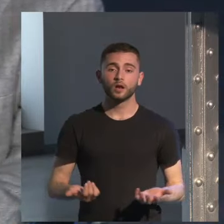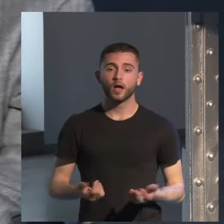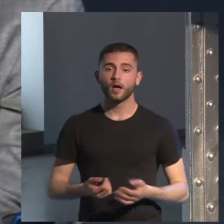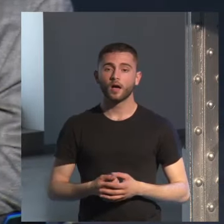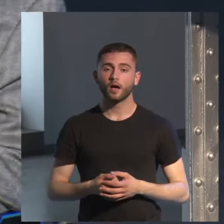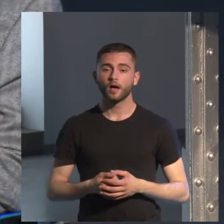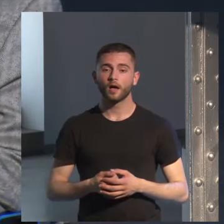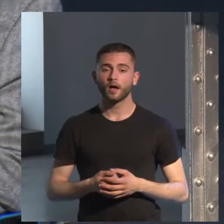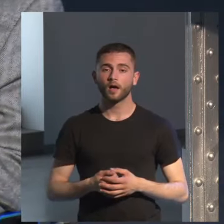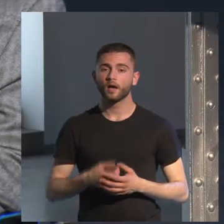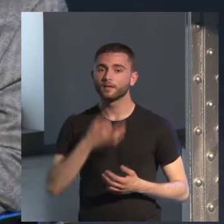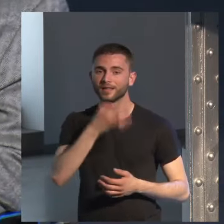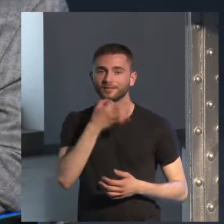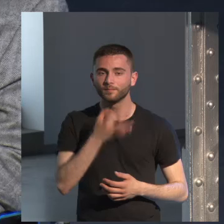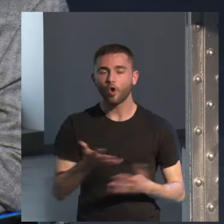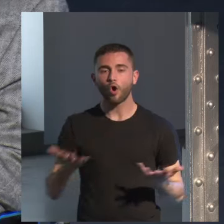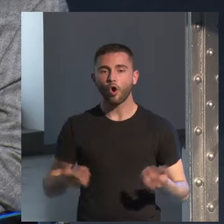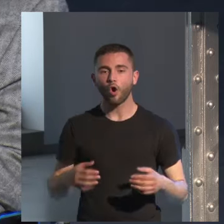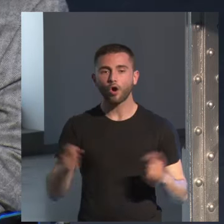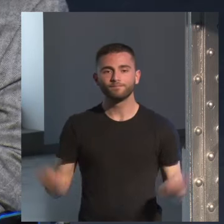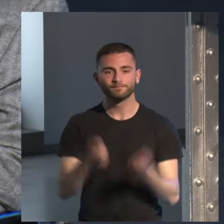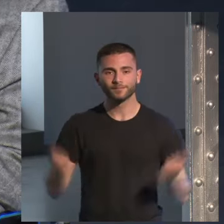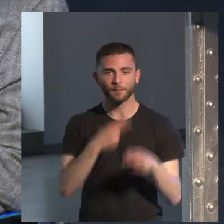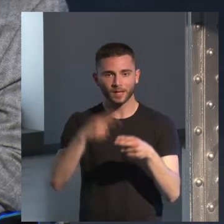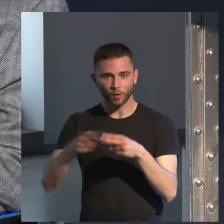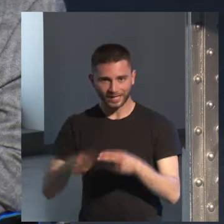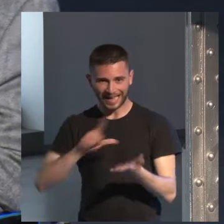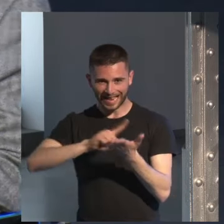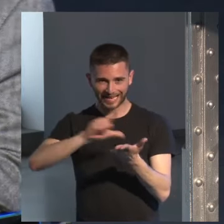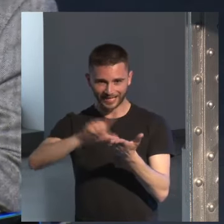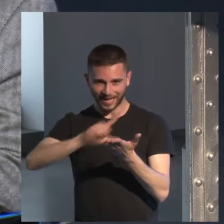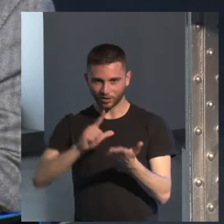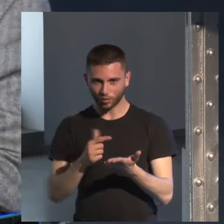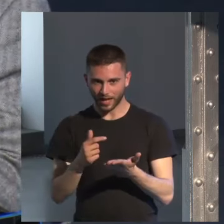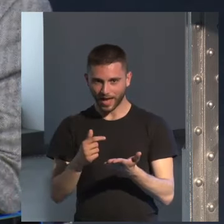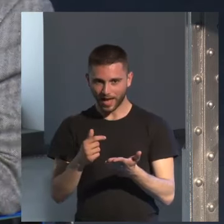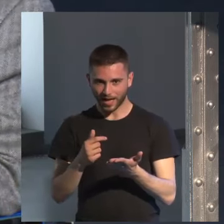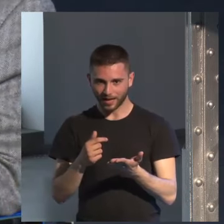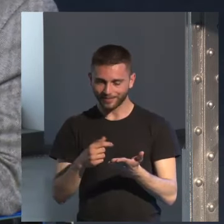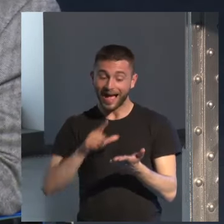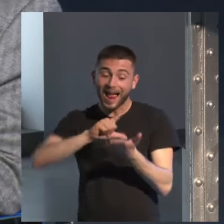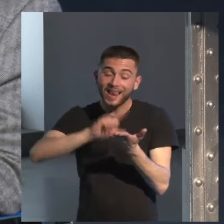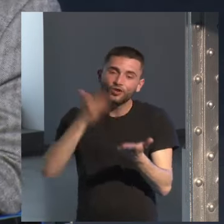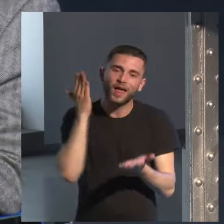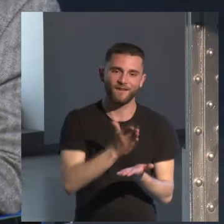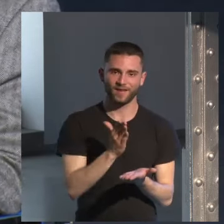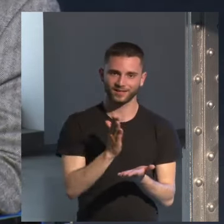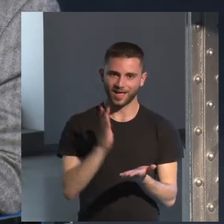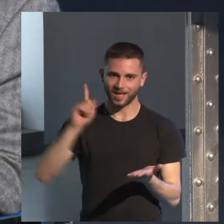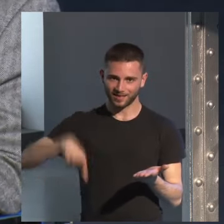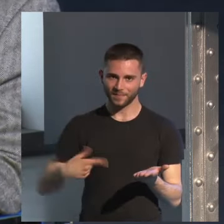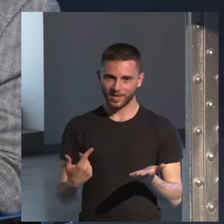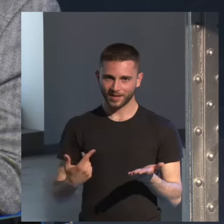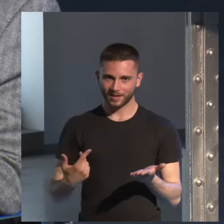campaña política desde la literatura afectan a la propia literatura yo creo